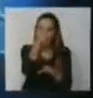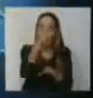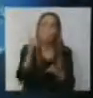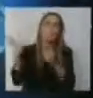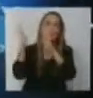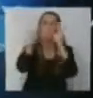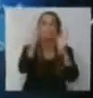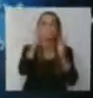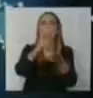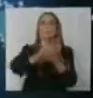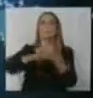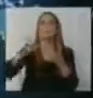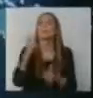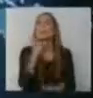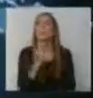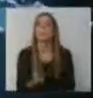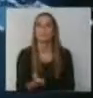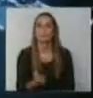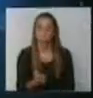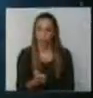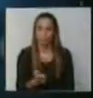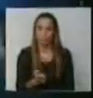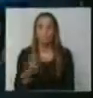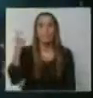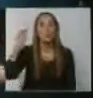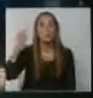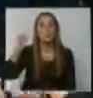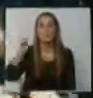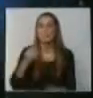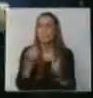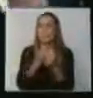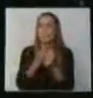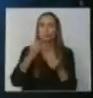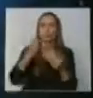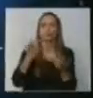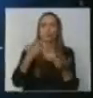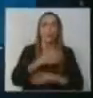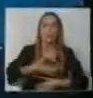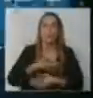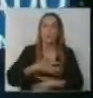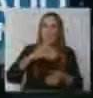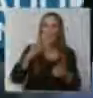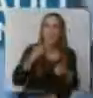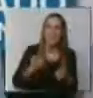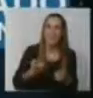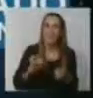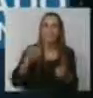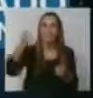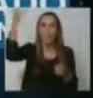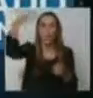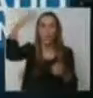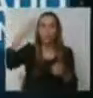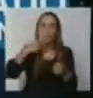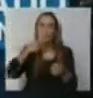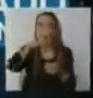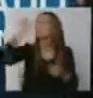dispositivos eléctricos. Por ejemplo, en Brasil se usa mucho la ducha eléctrica del calefón. Hay un dispositivo cerca de la ducha